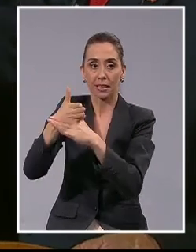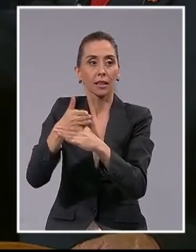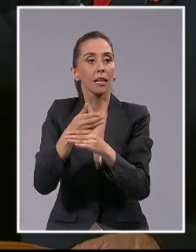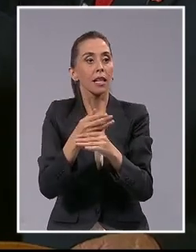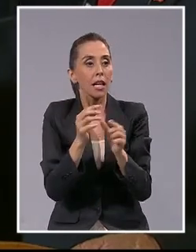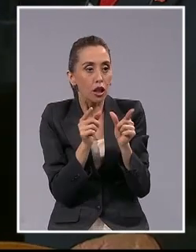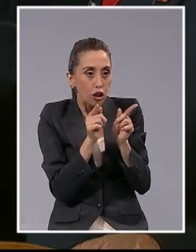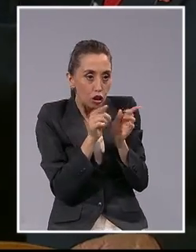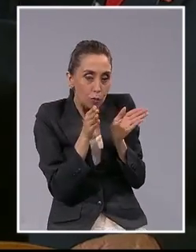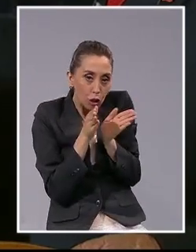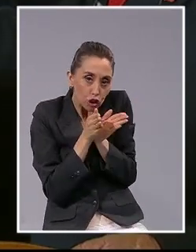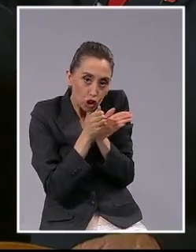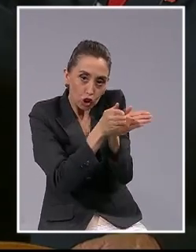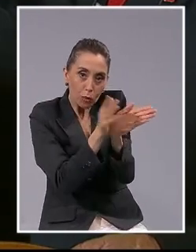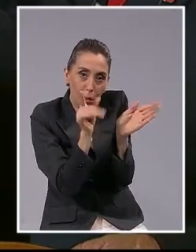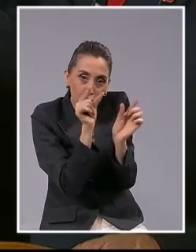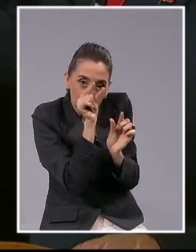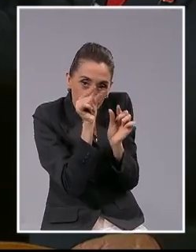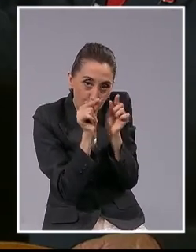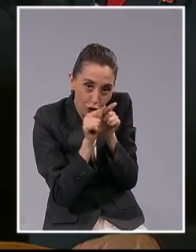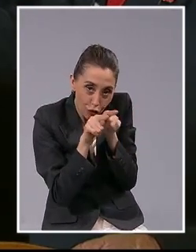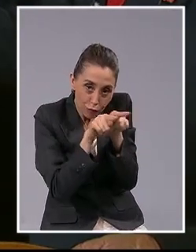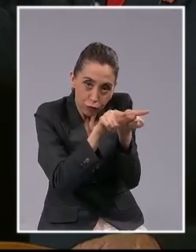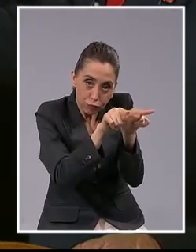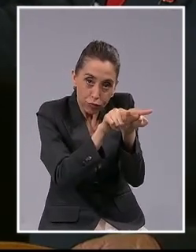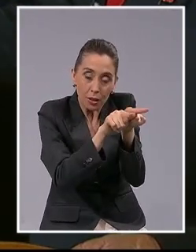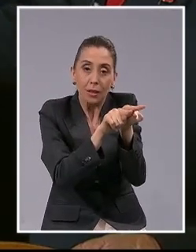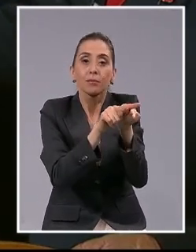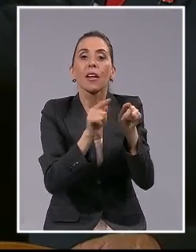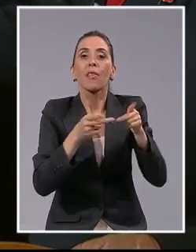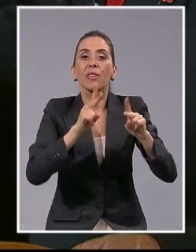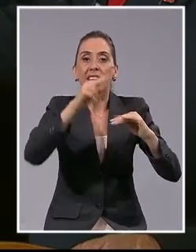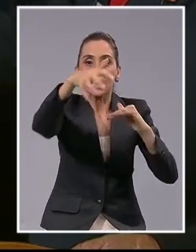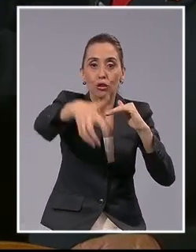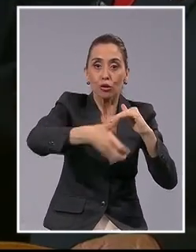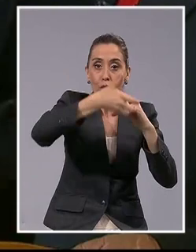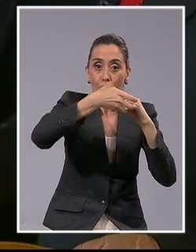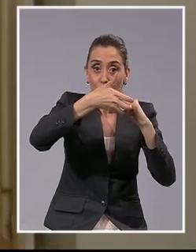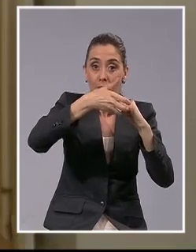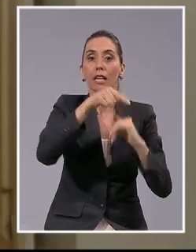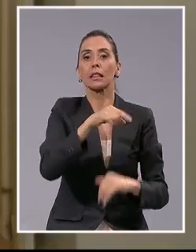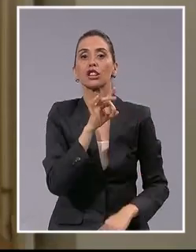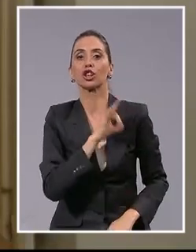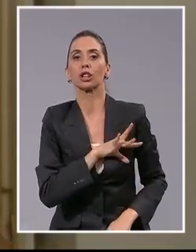cuyos derechos económicos exclusivos asigna a Chile.